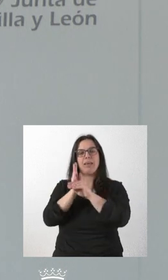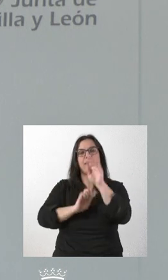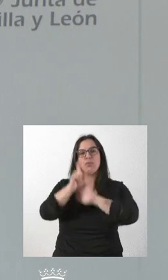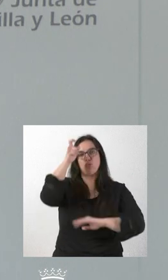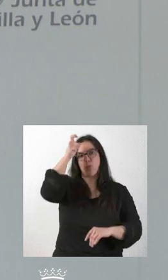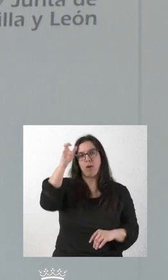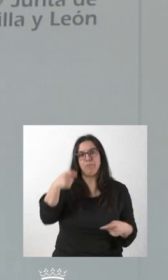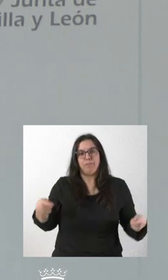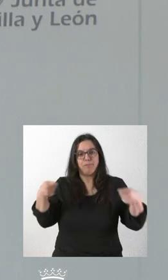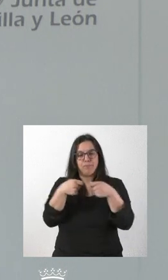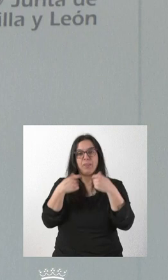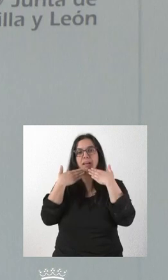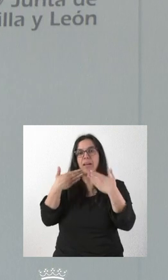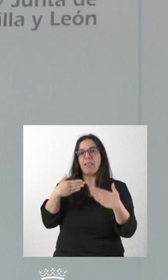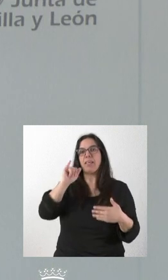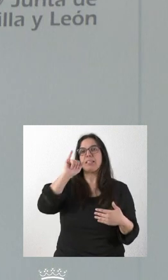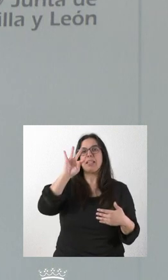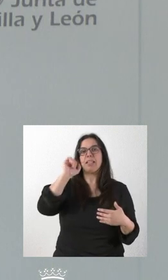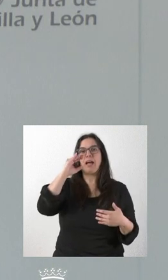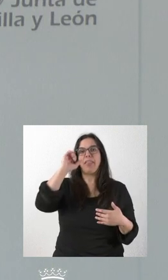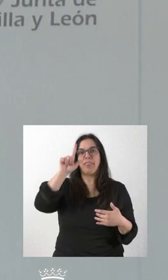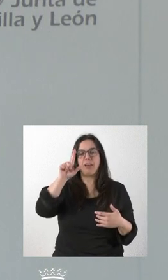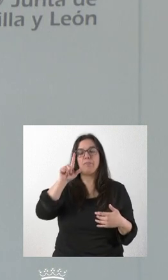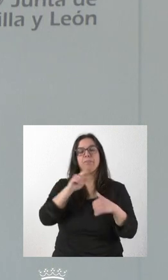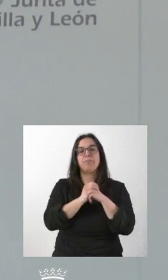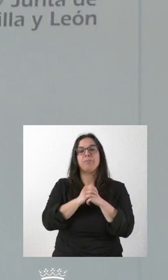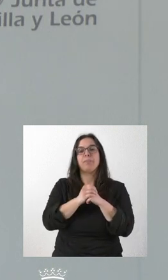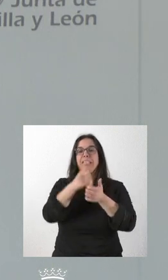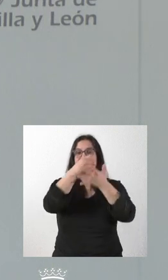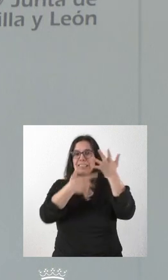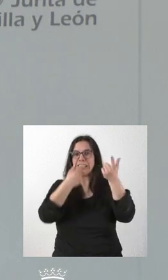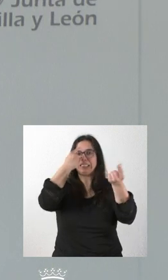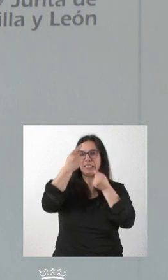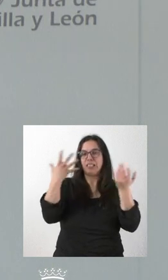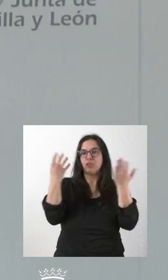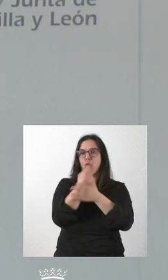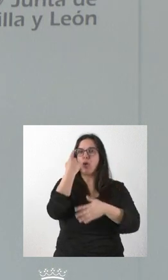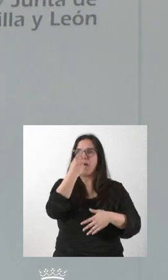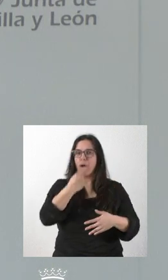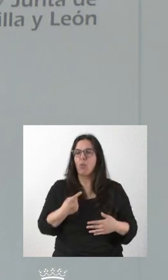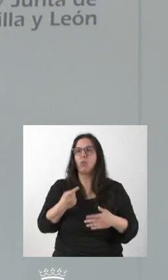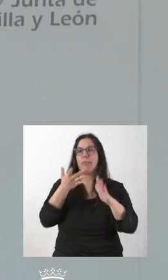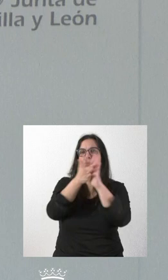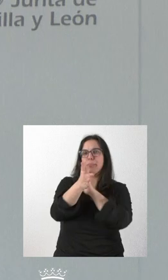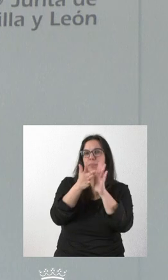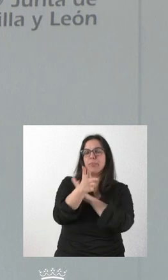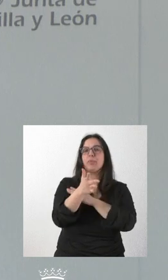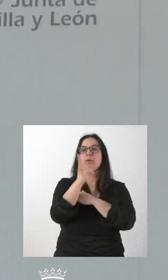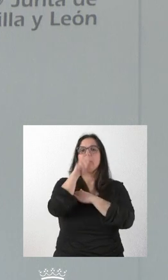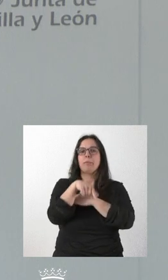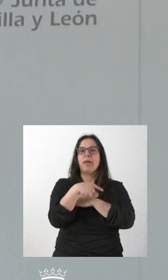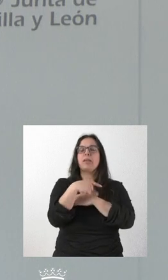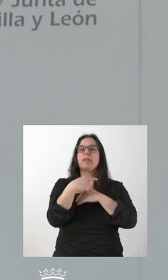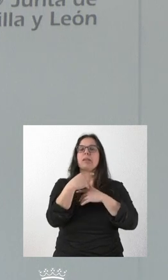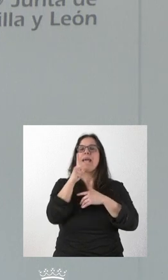Rural a través del ITACIL. Tienen ustedes la relación concreta de cada una de las actuaciones, indicando en las mismas el número